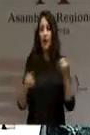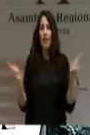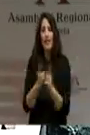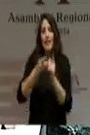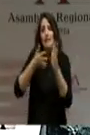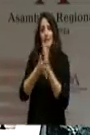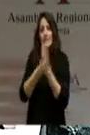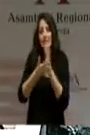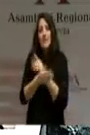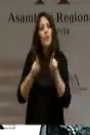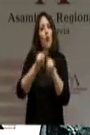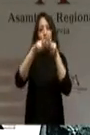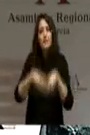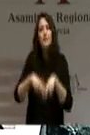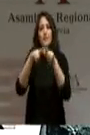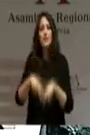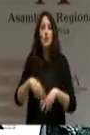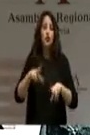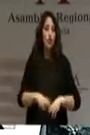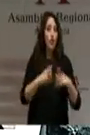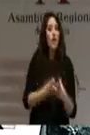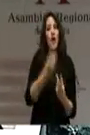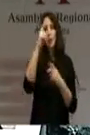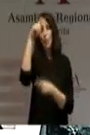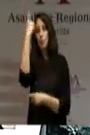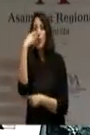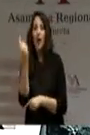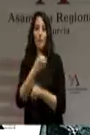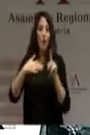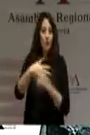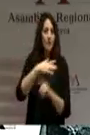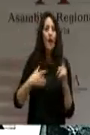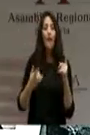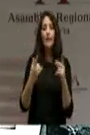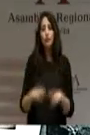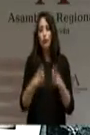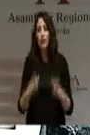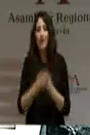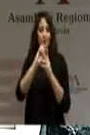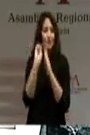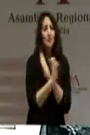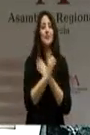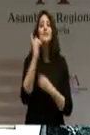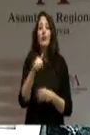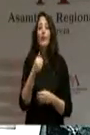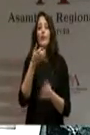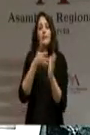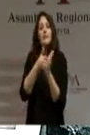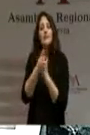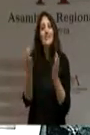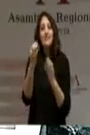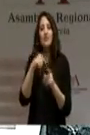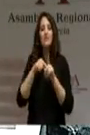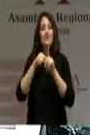de la realidad social, económica, cultural, medioambiental, recordando las dificultades de las personas y sus principales